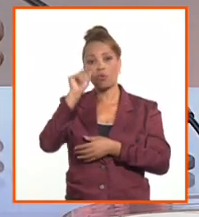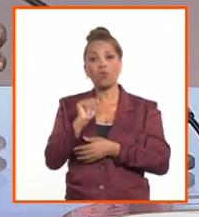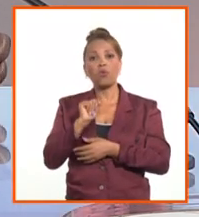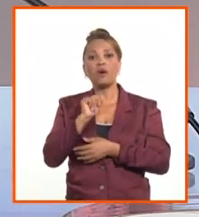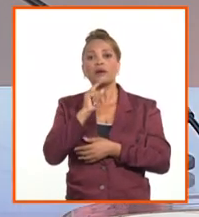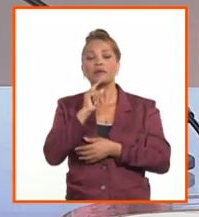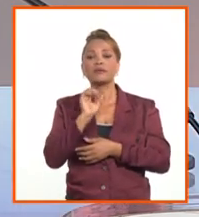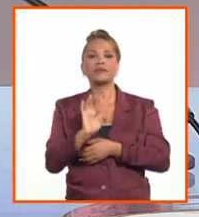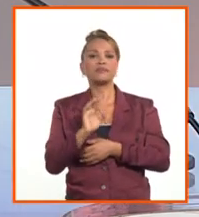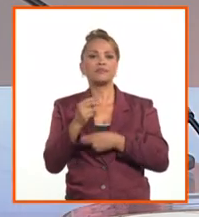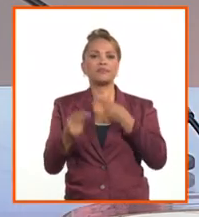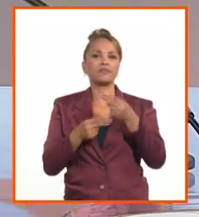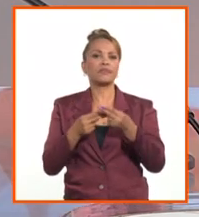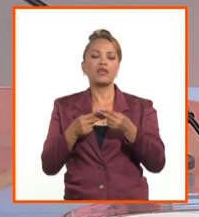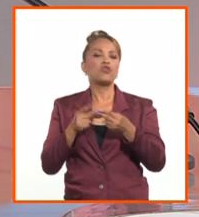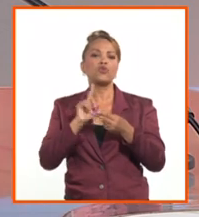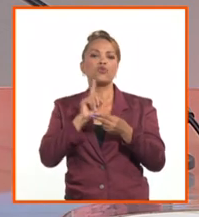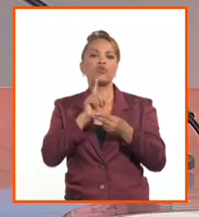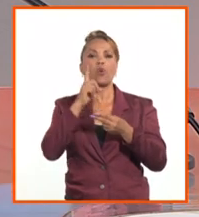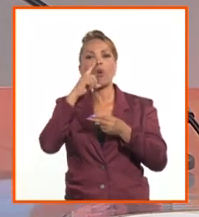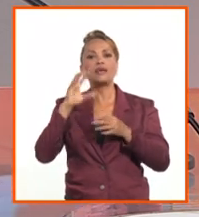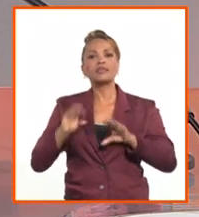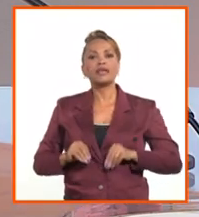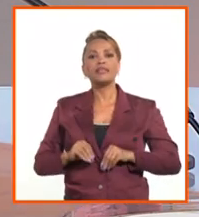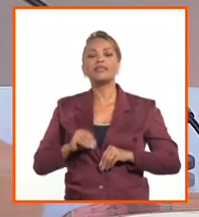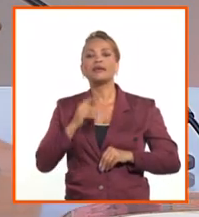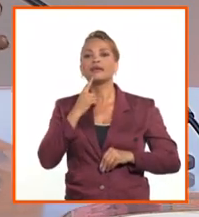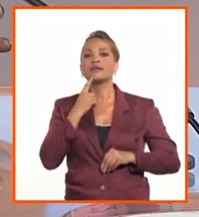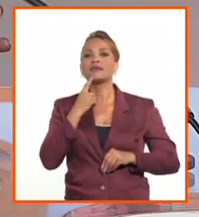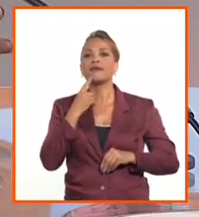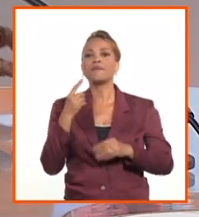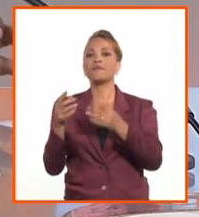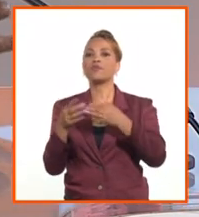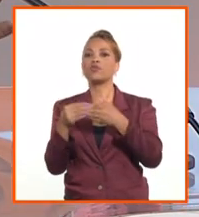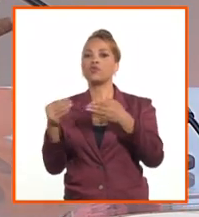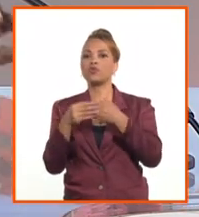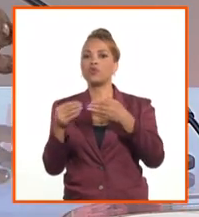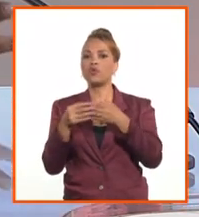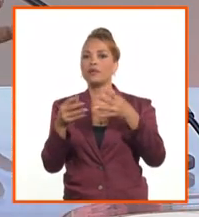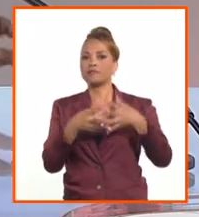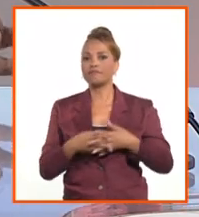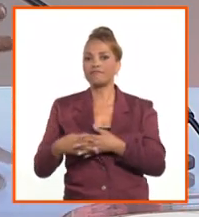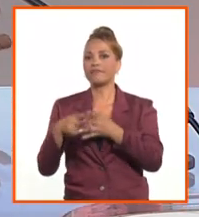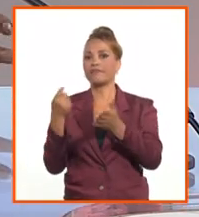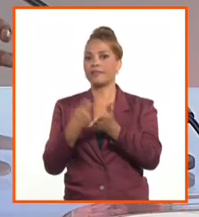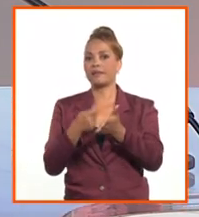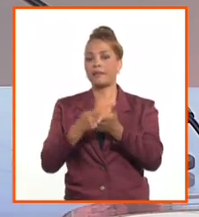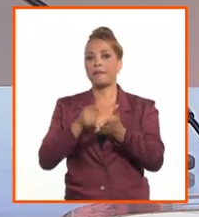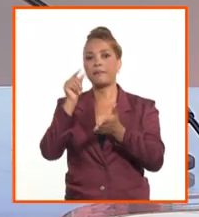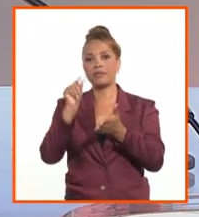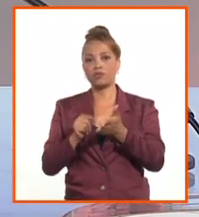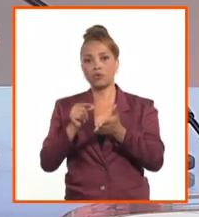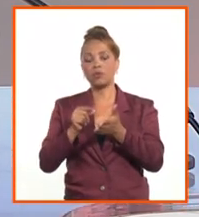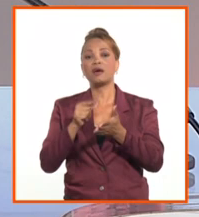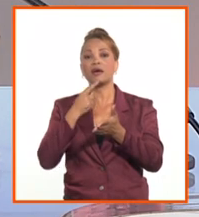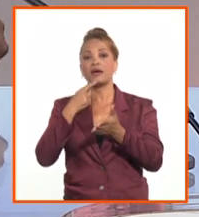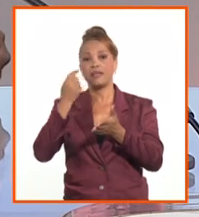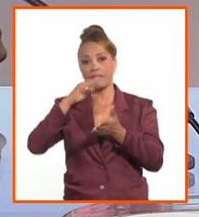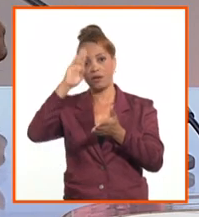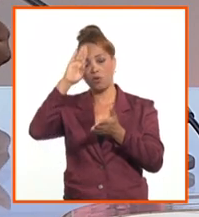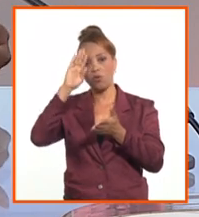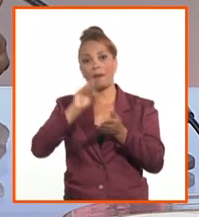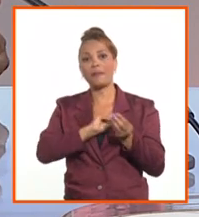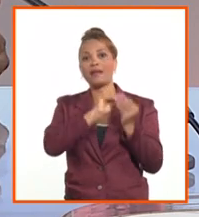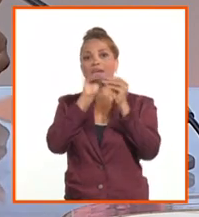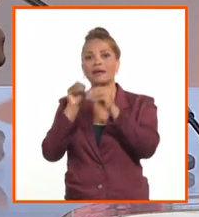corresponda, no aceptarán dólares estadounidenses en efectivo de personas naturales y jurídicas para depósitos en